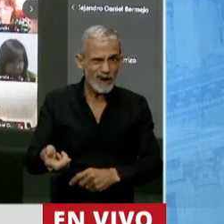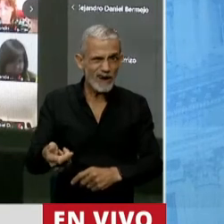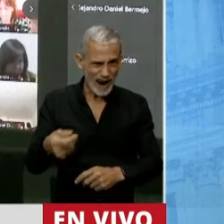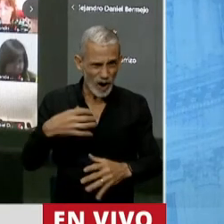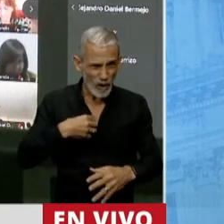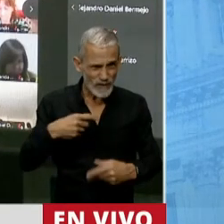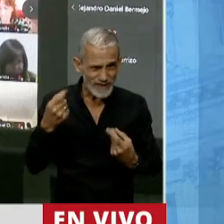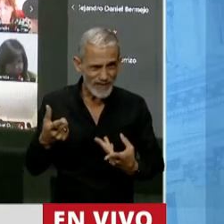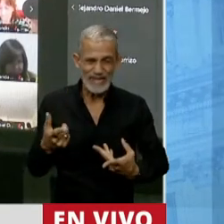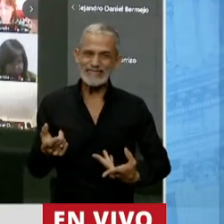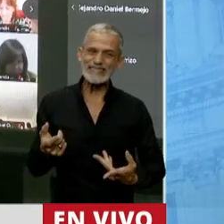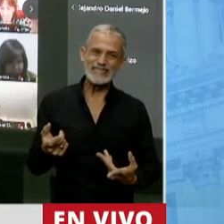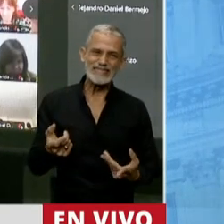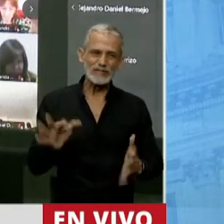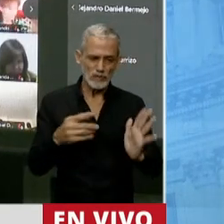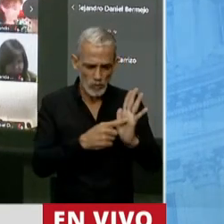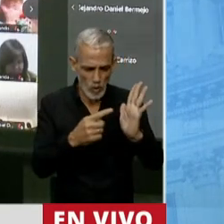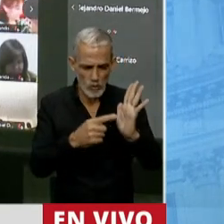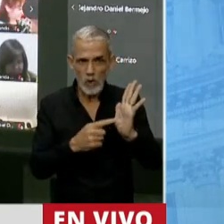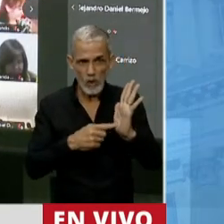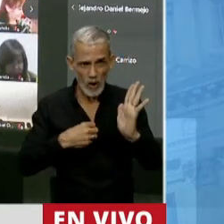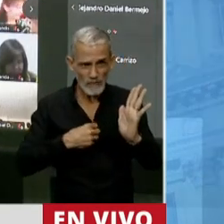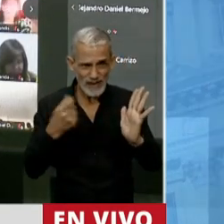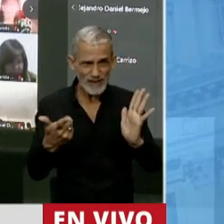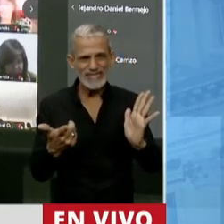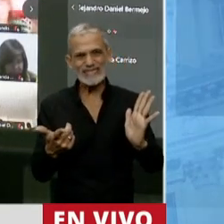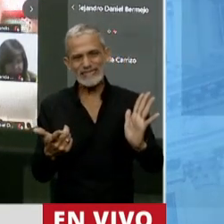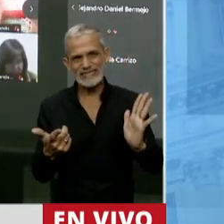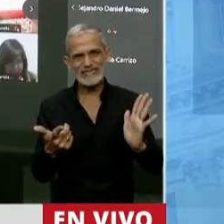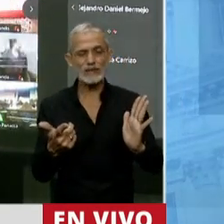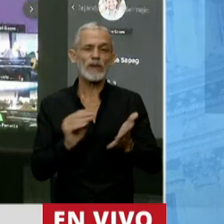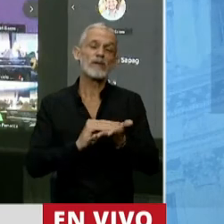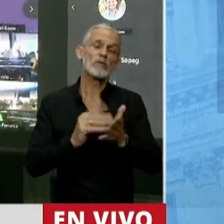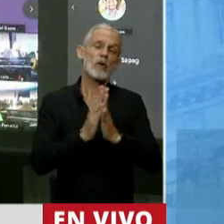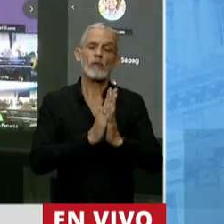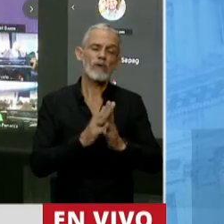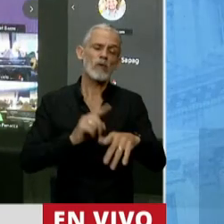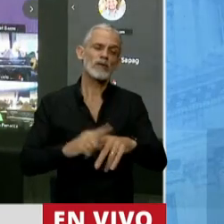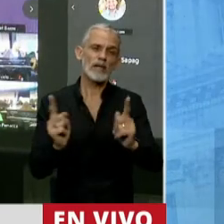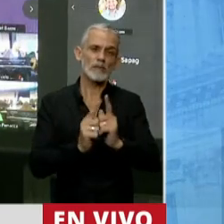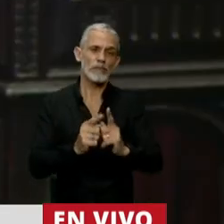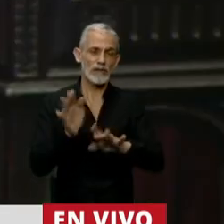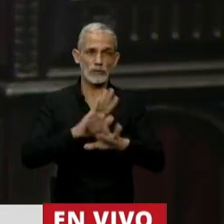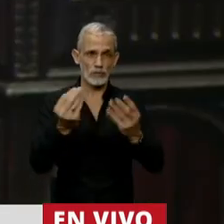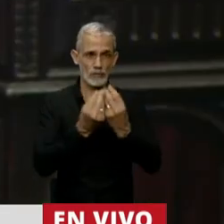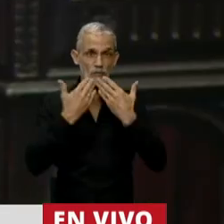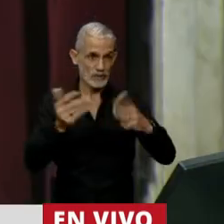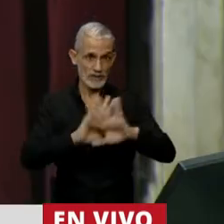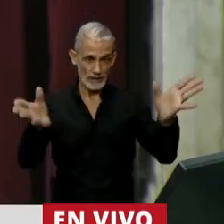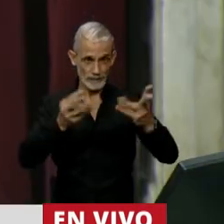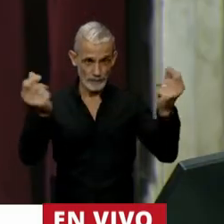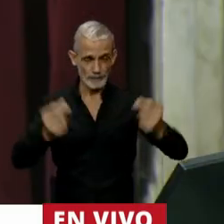todas las señales que se están dando son señales de confianza. Entonces... Diputado, le pido por favor... Chao. ¿Termine?